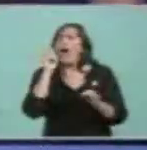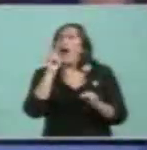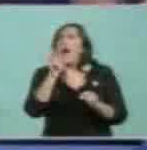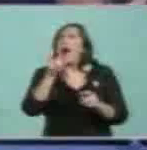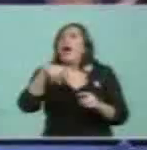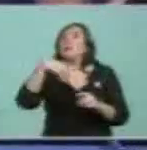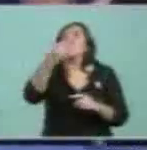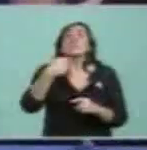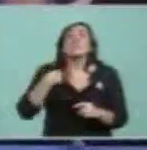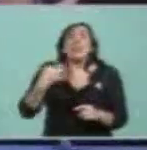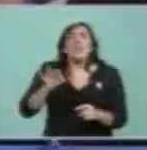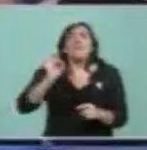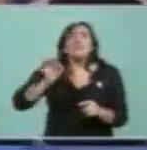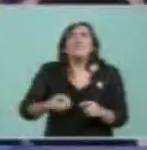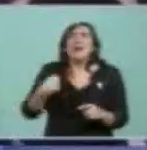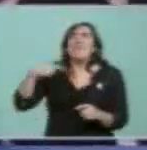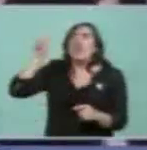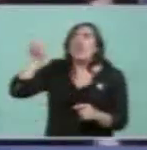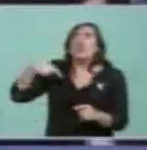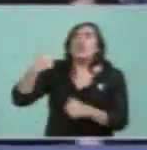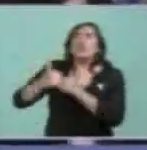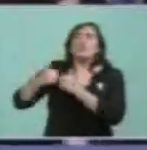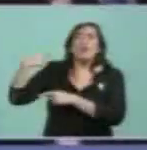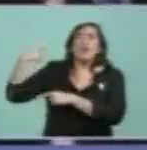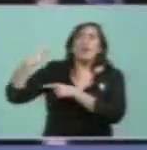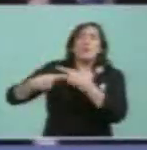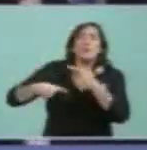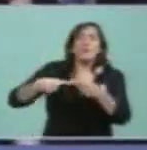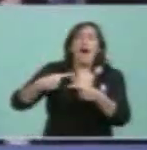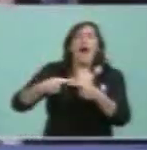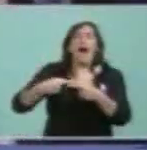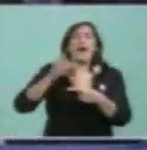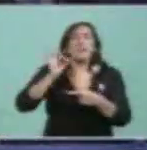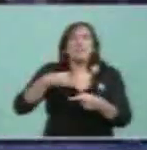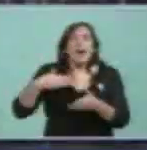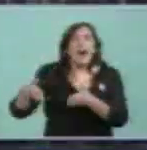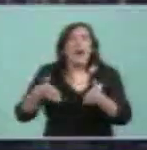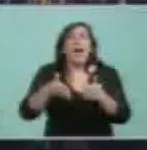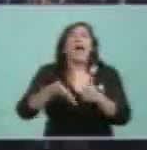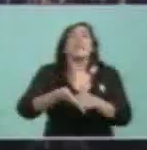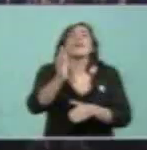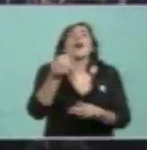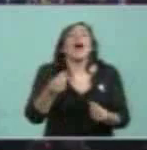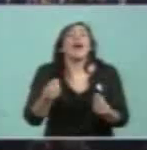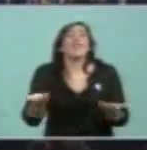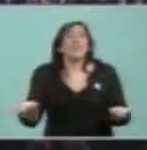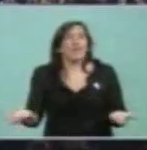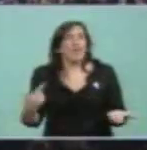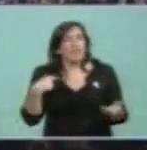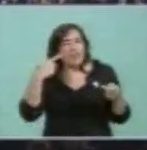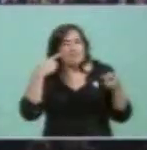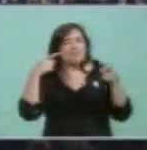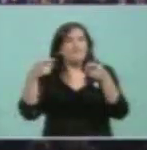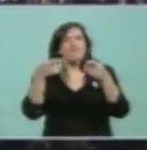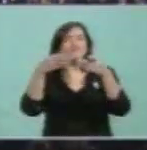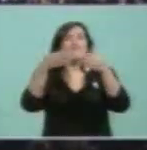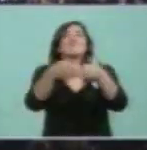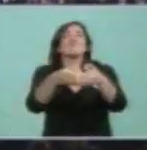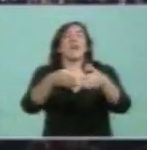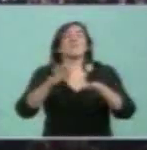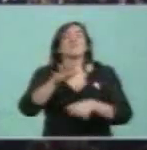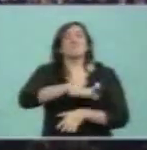sabés de dónde venís, es muy difícil que sepas a dónde vas y mucho menos aún que llegues a buen puerto.